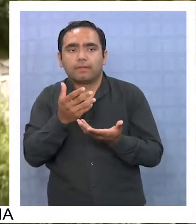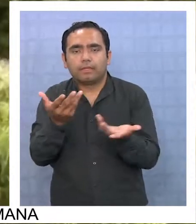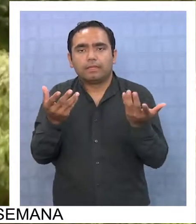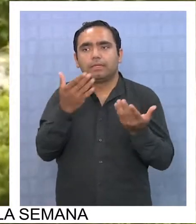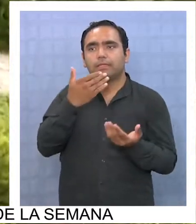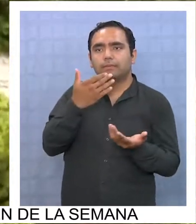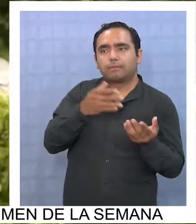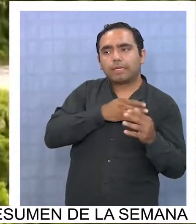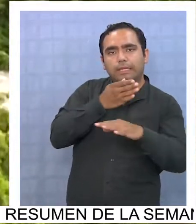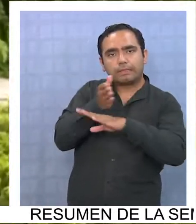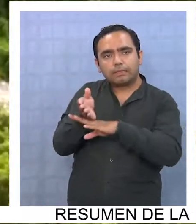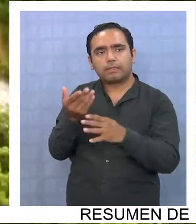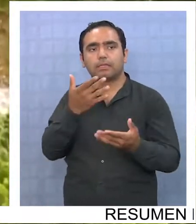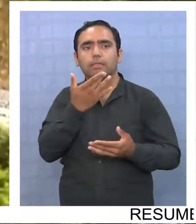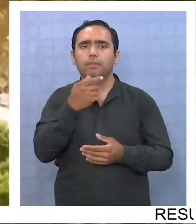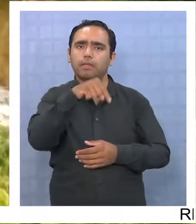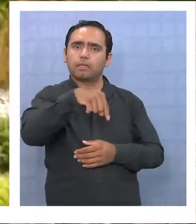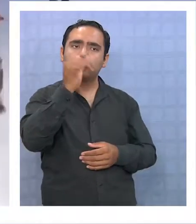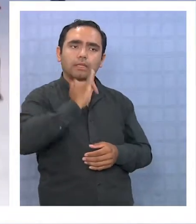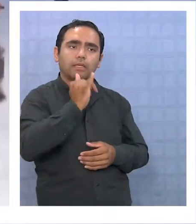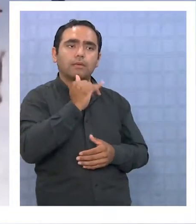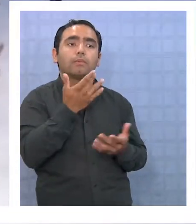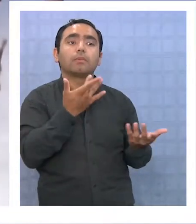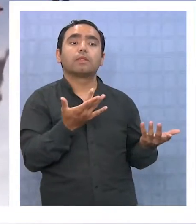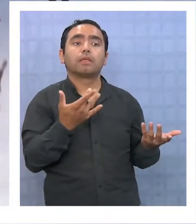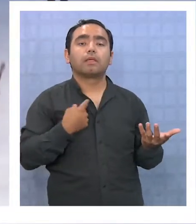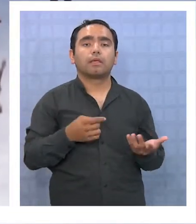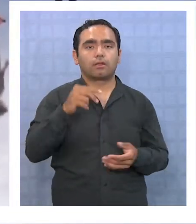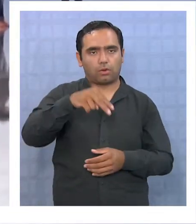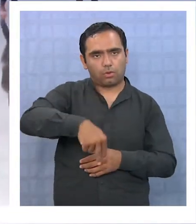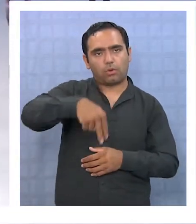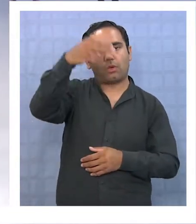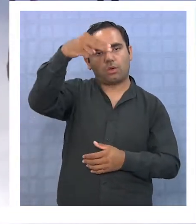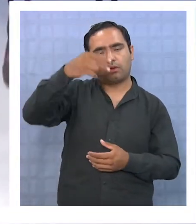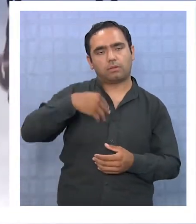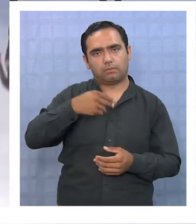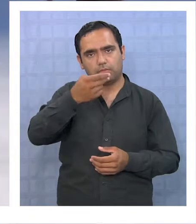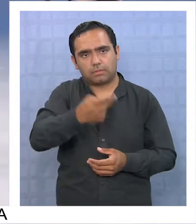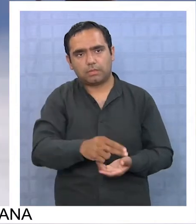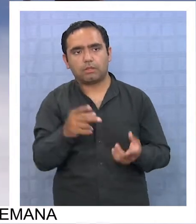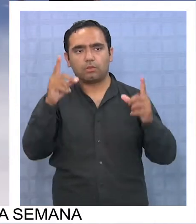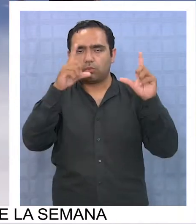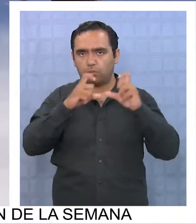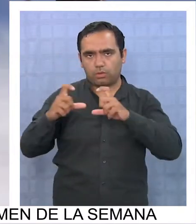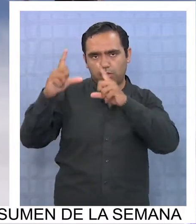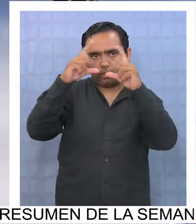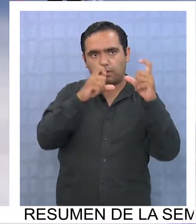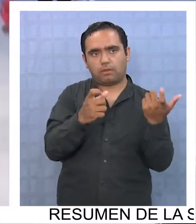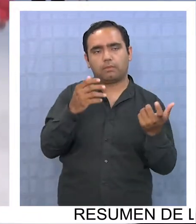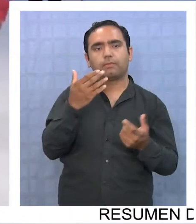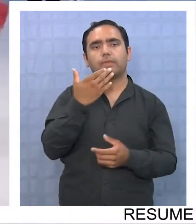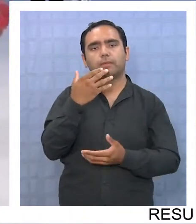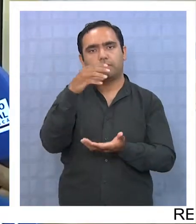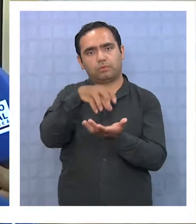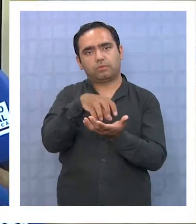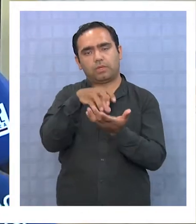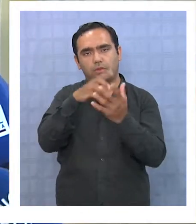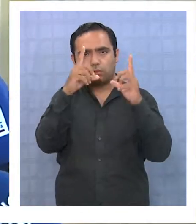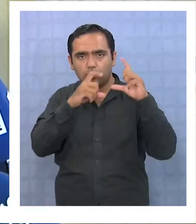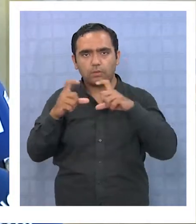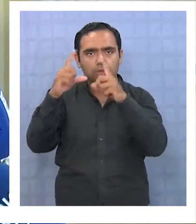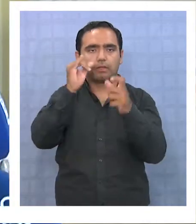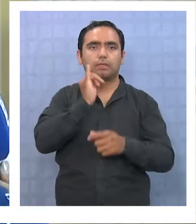turística. Y también en Iquique porque es la capital, digamos, del norte en términos de turismo y es la ciudad